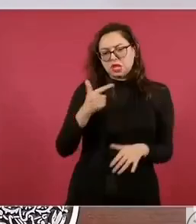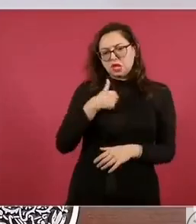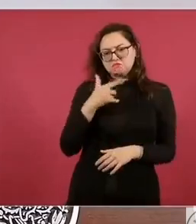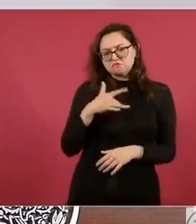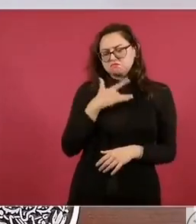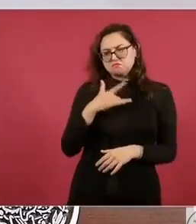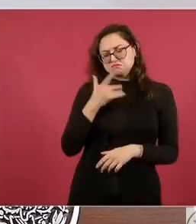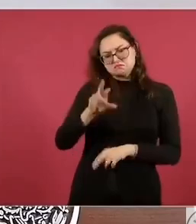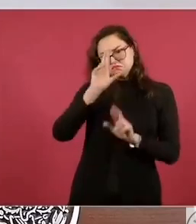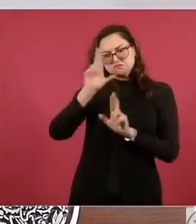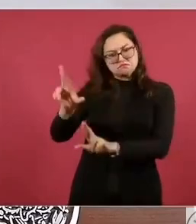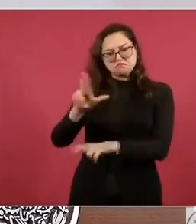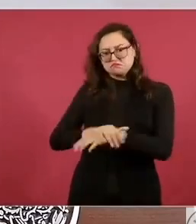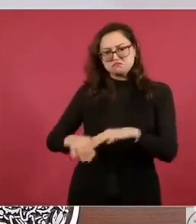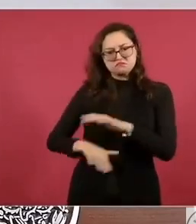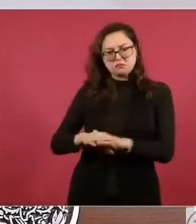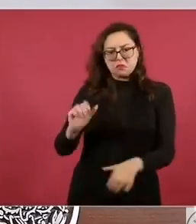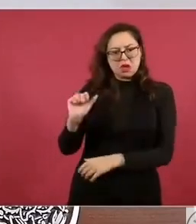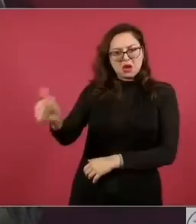en nada.